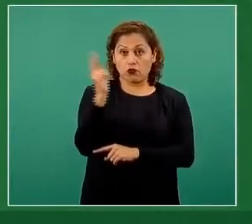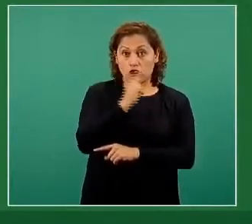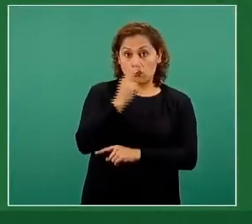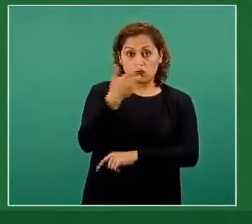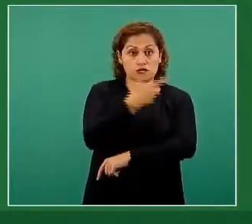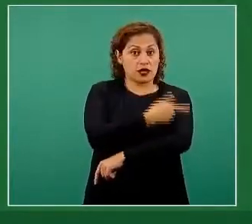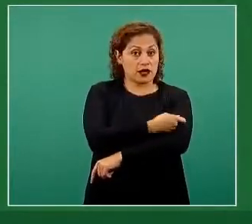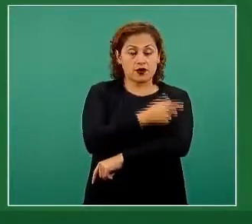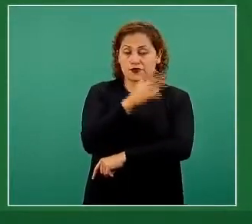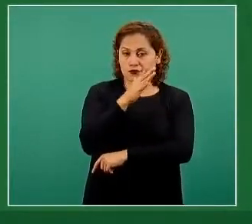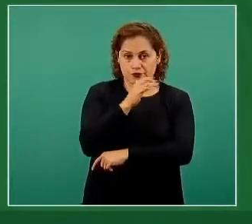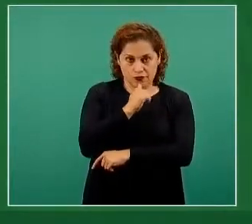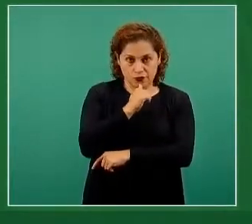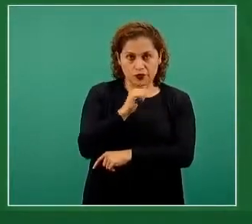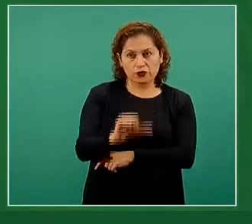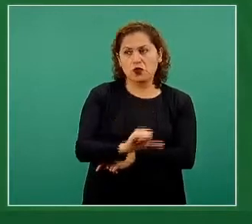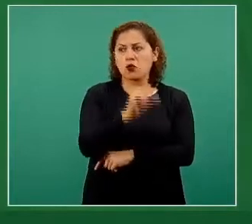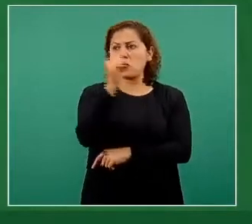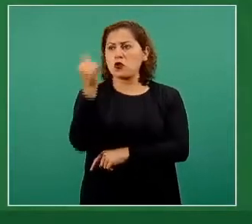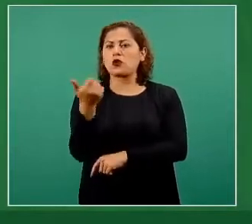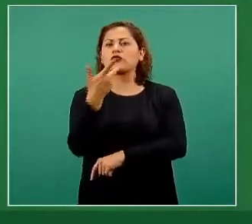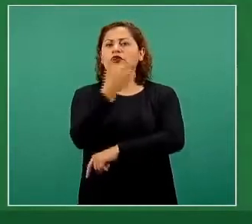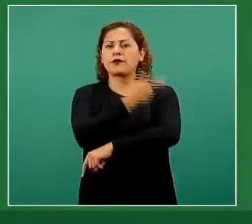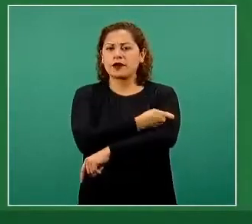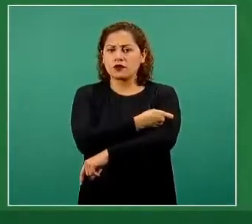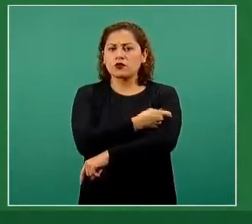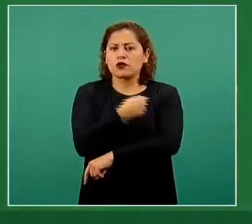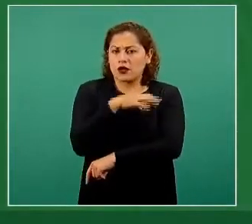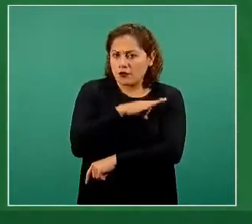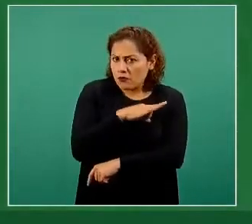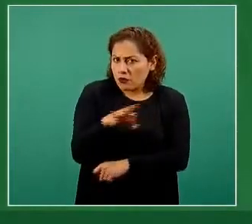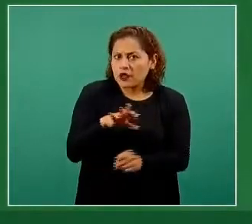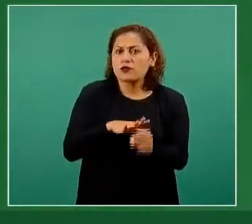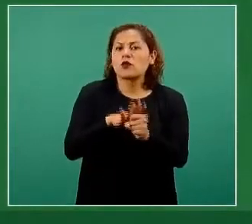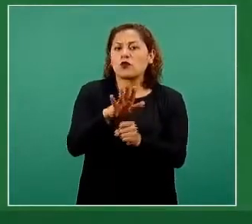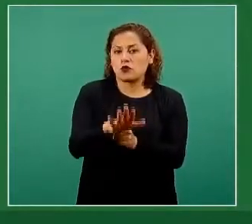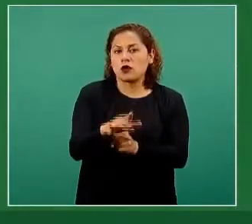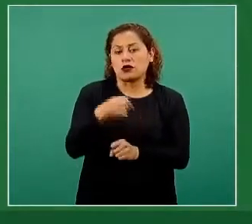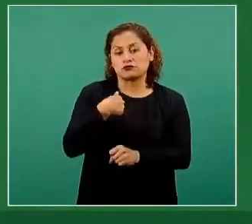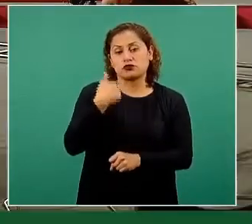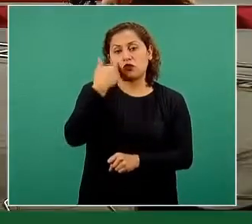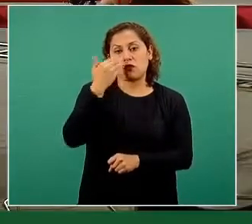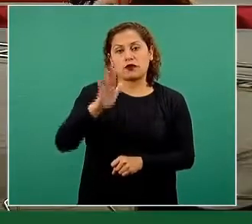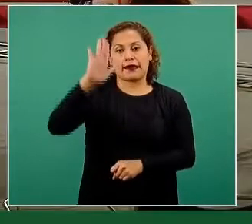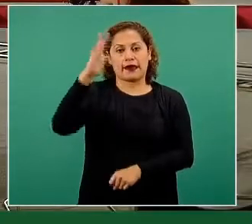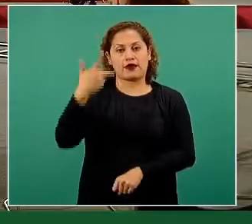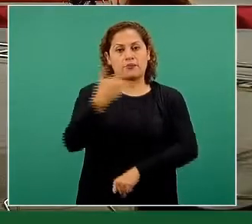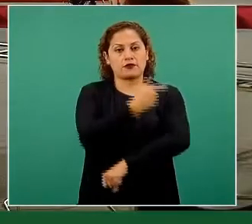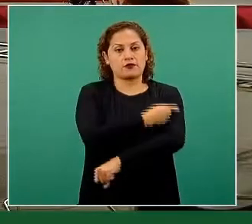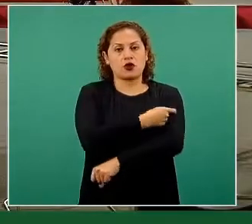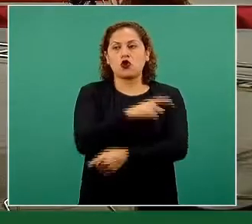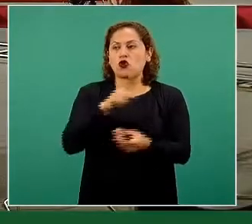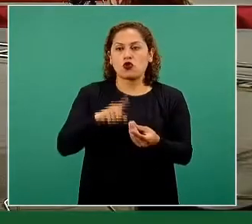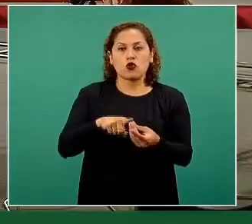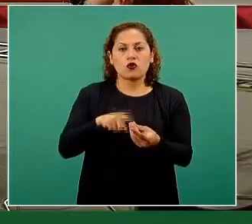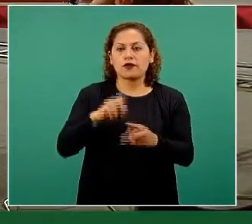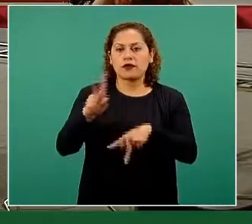candidata o a dónde me debo dirigir para recibir otra opción, ya que quiero estar protegida? Muchas gracias.